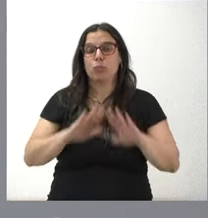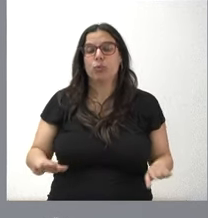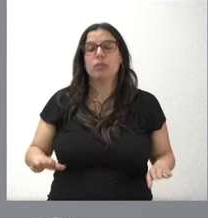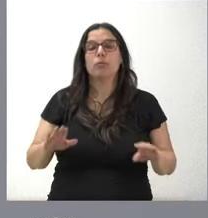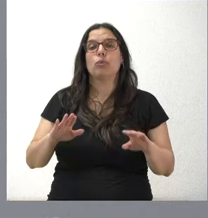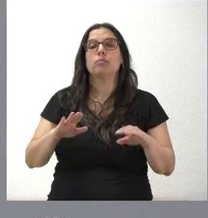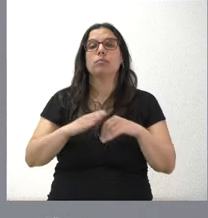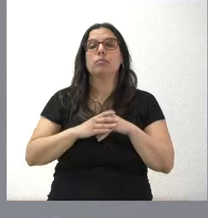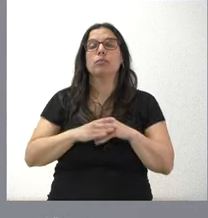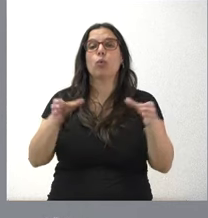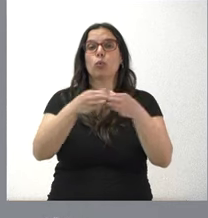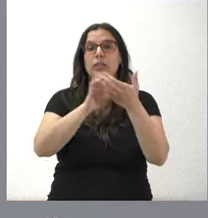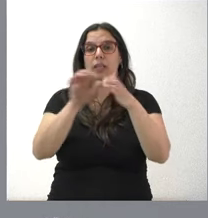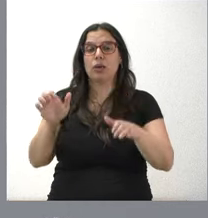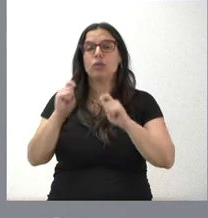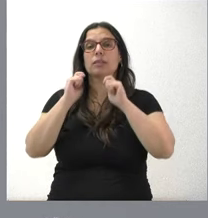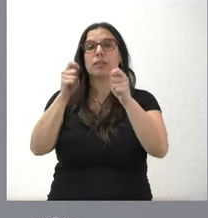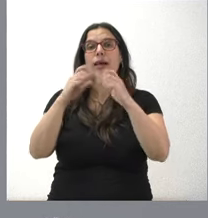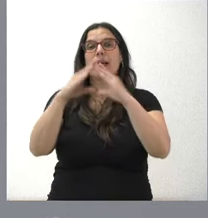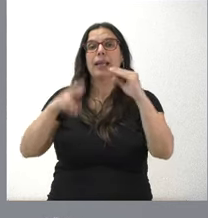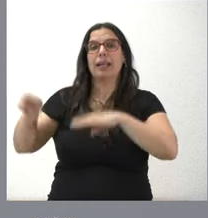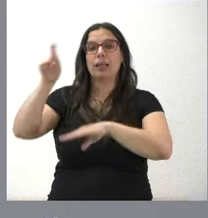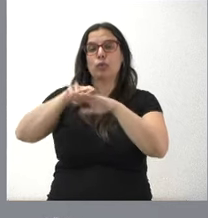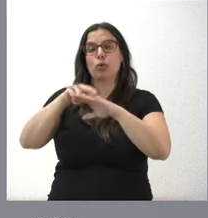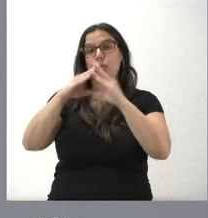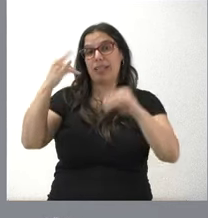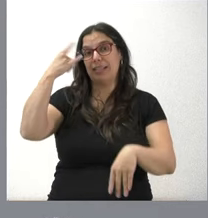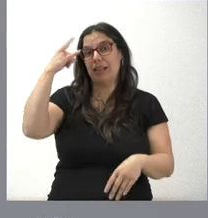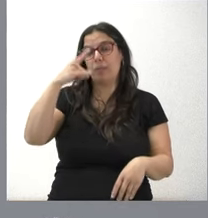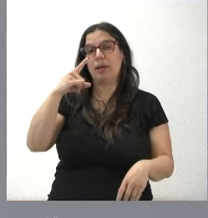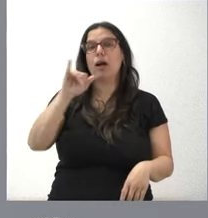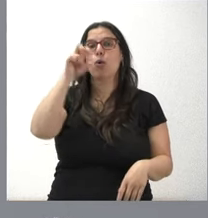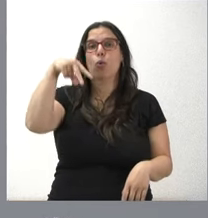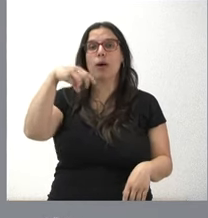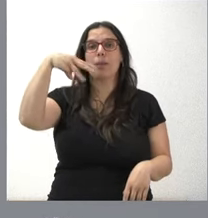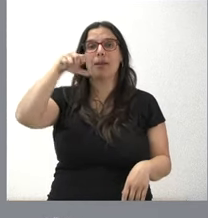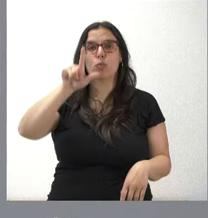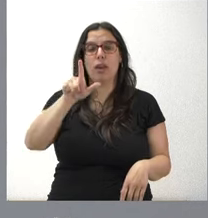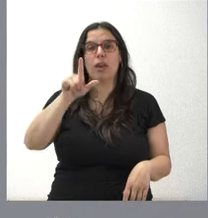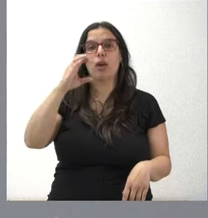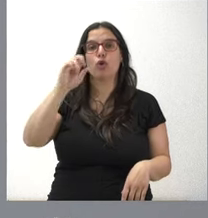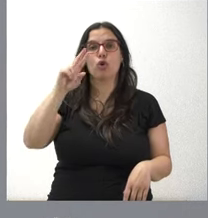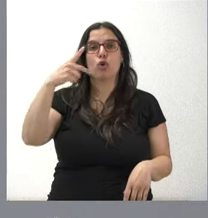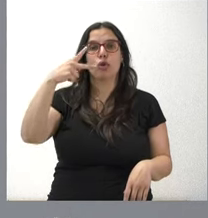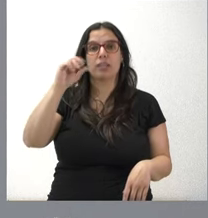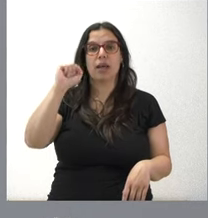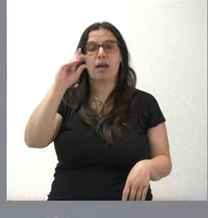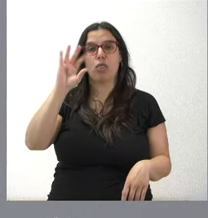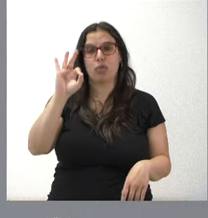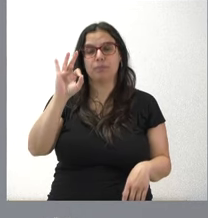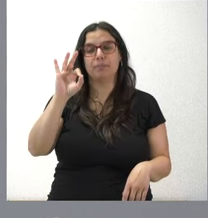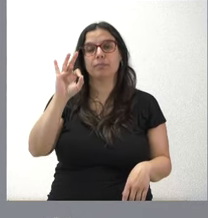expediente es que la Junta de Castilla nombra rector de la Universidad de Salamanca a don Juan Manuel Corchado, que